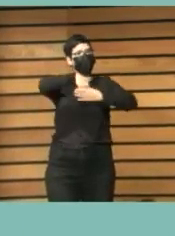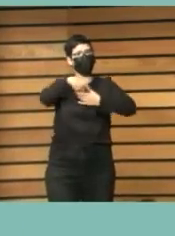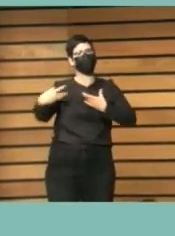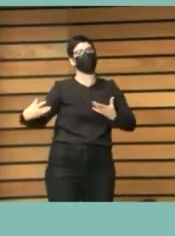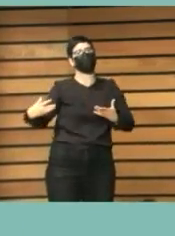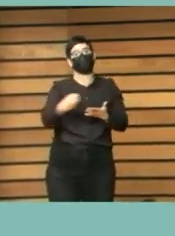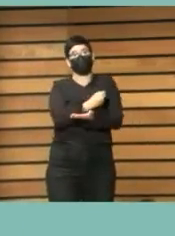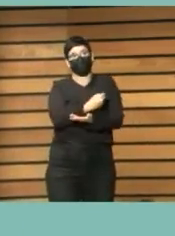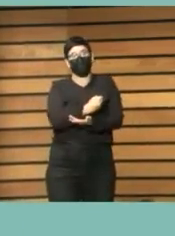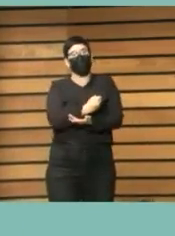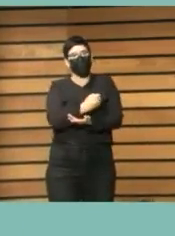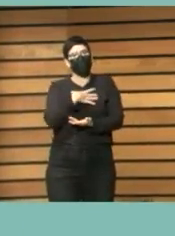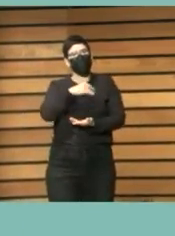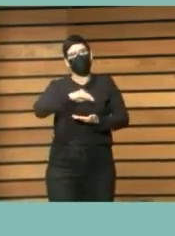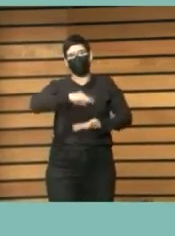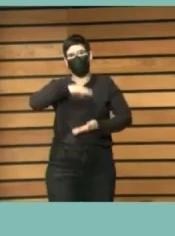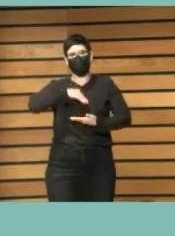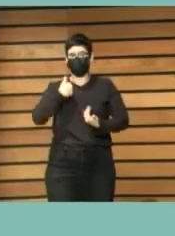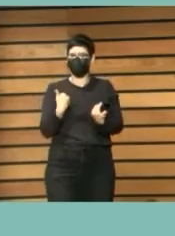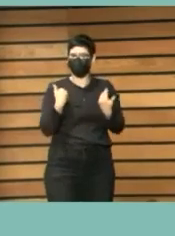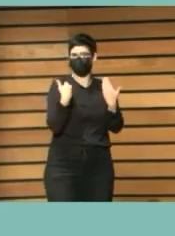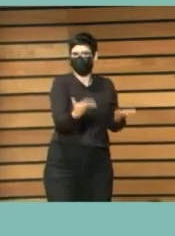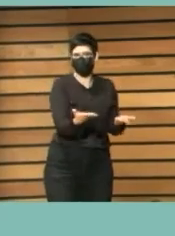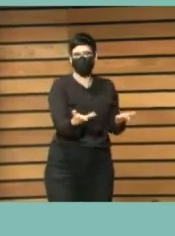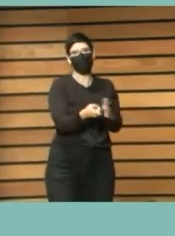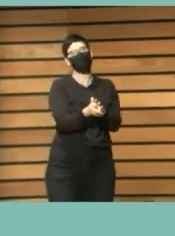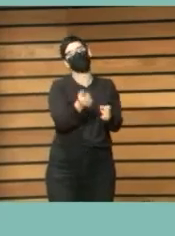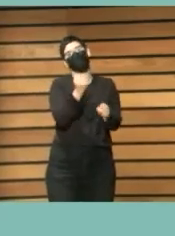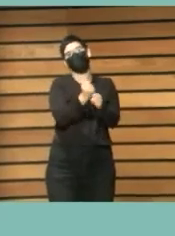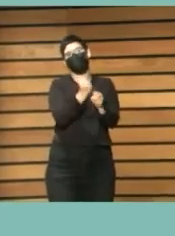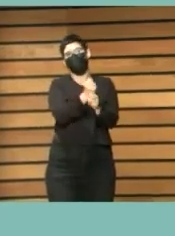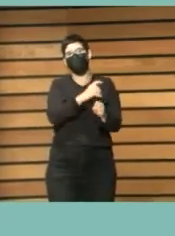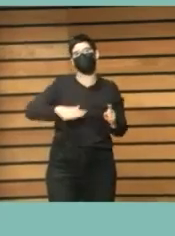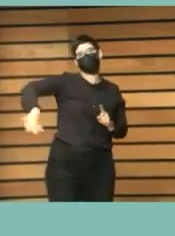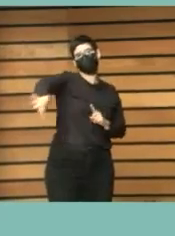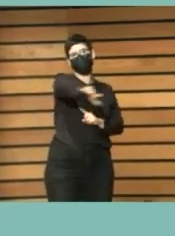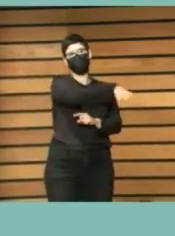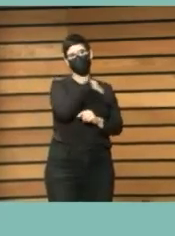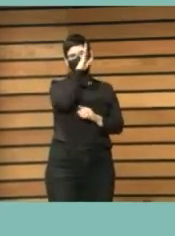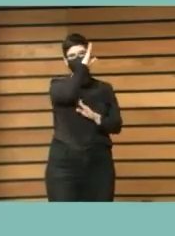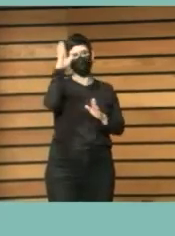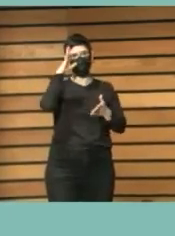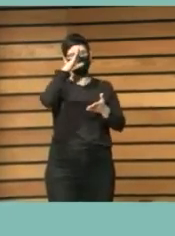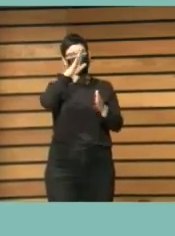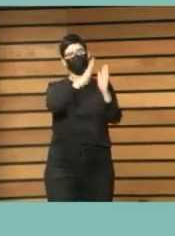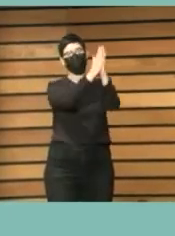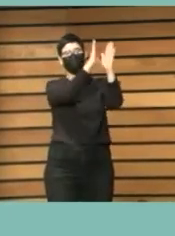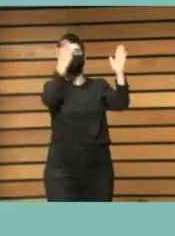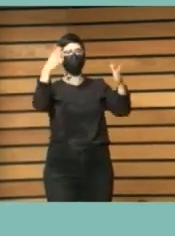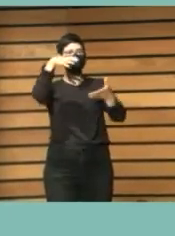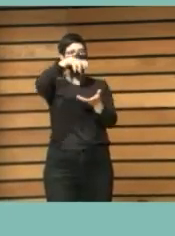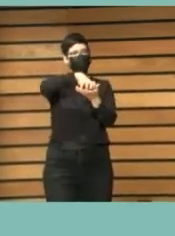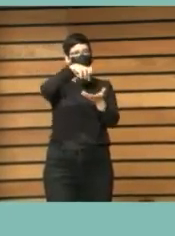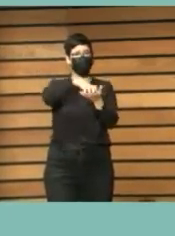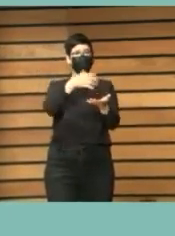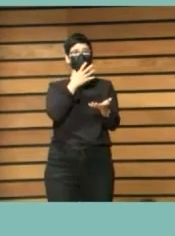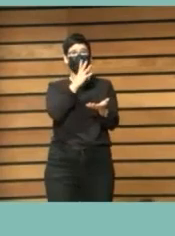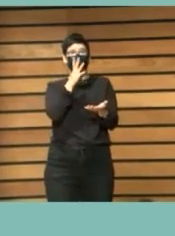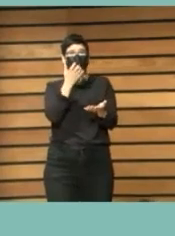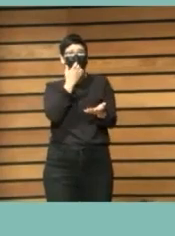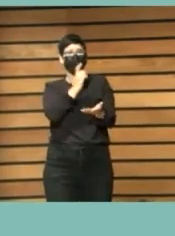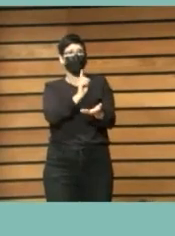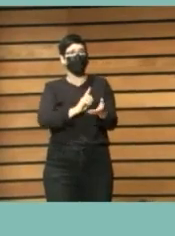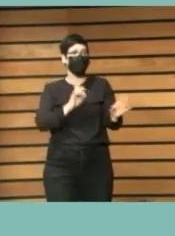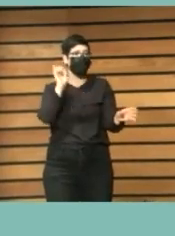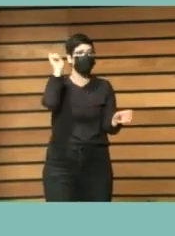diferencial de trabajar así en contextos bibliotecarios porque también no hacerlo sería perder una oportunidad magnífica de mejora